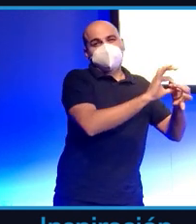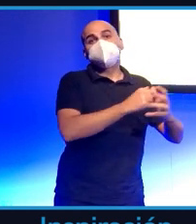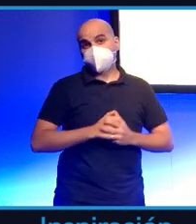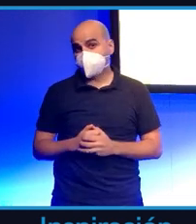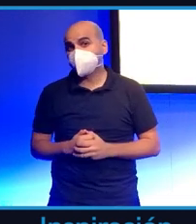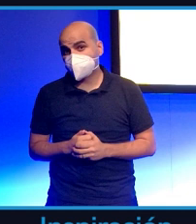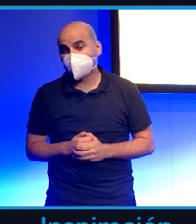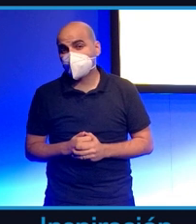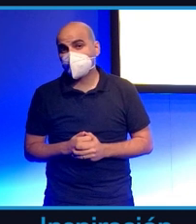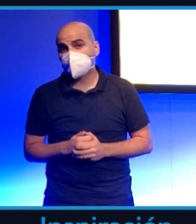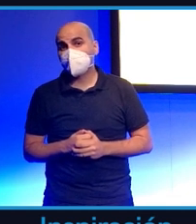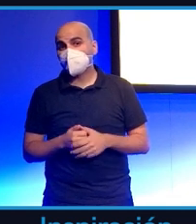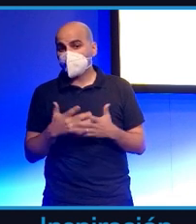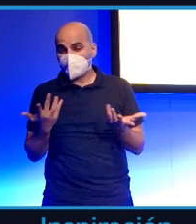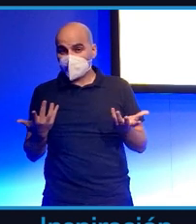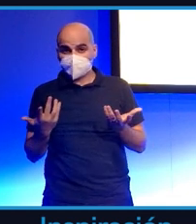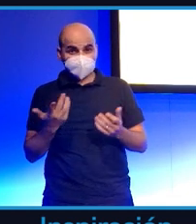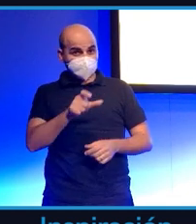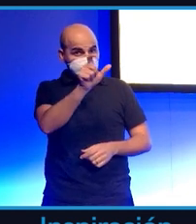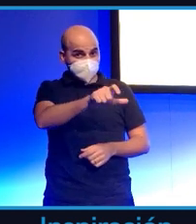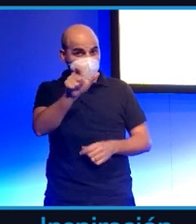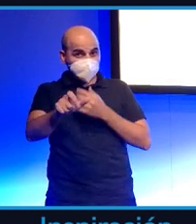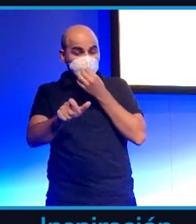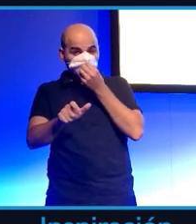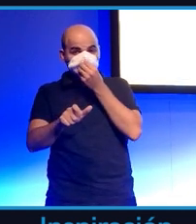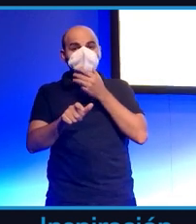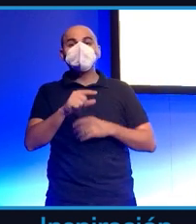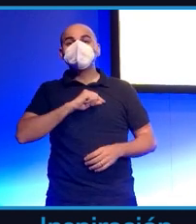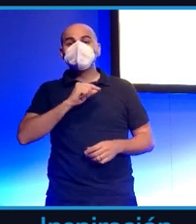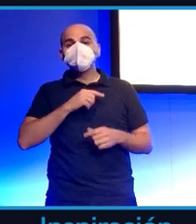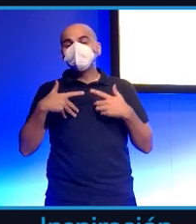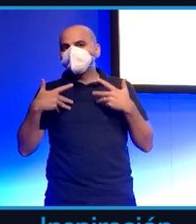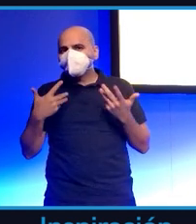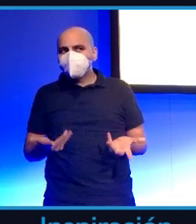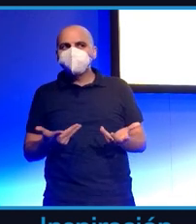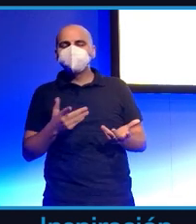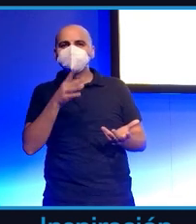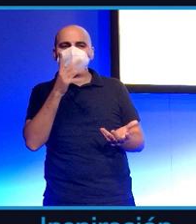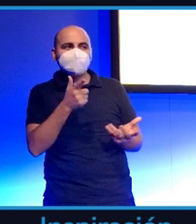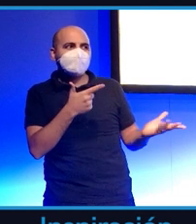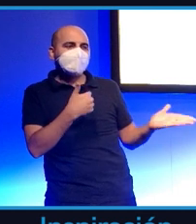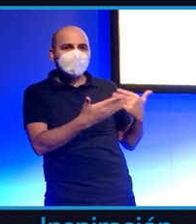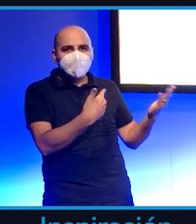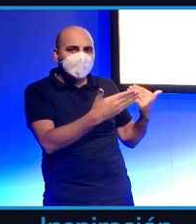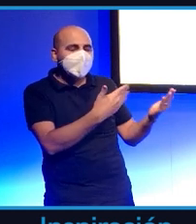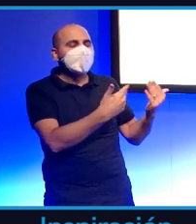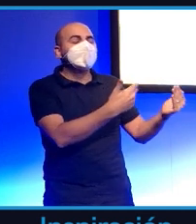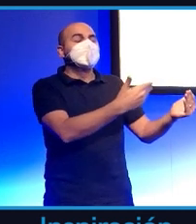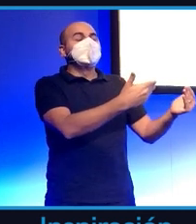Esa comodidad y esa sensación de charla afable que he querido destacar aquí